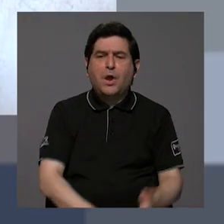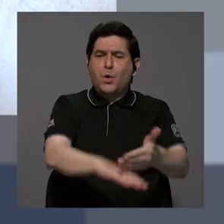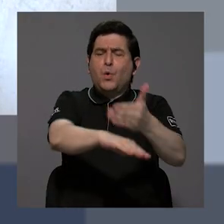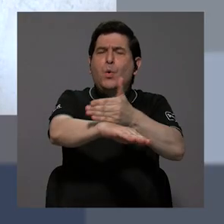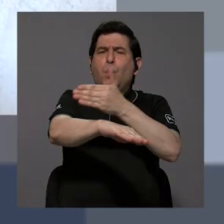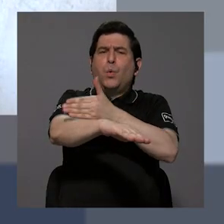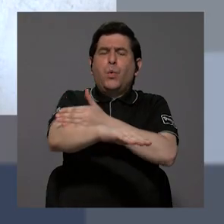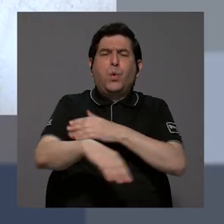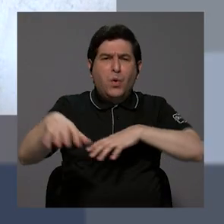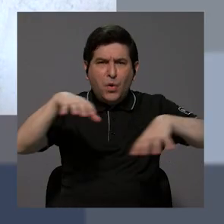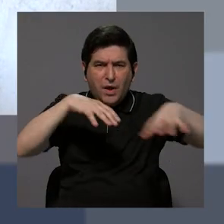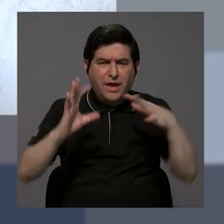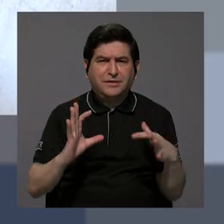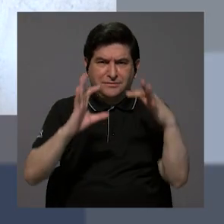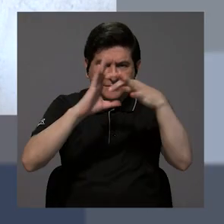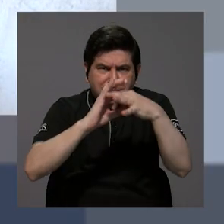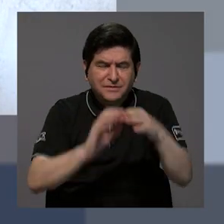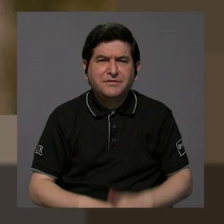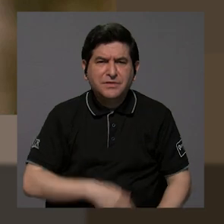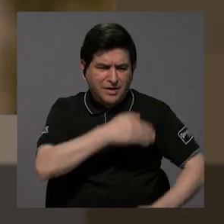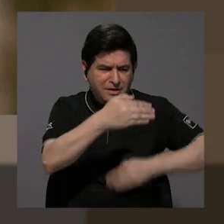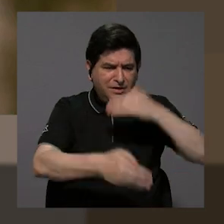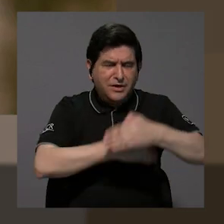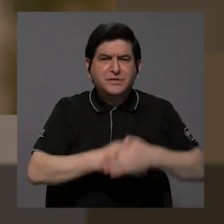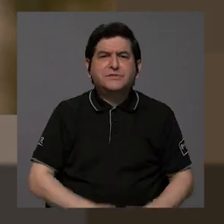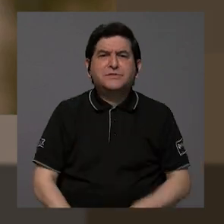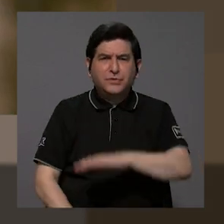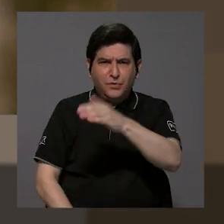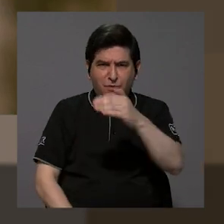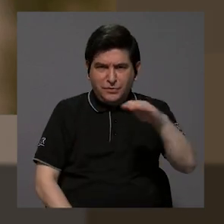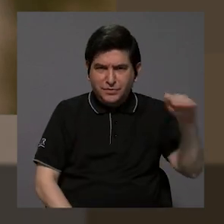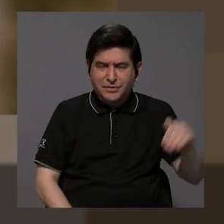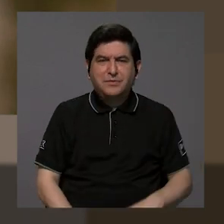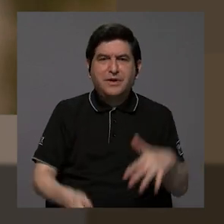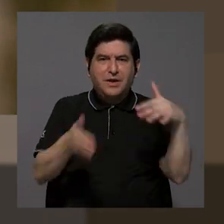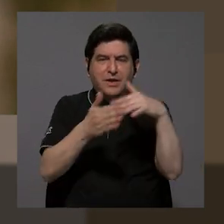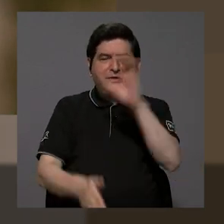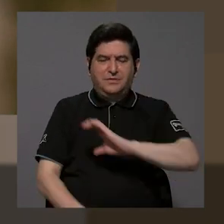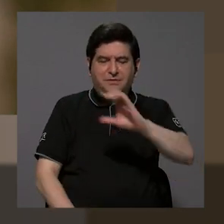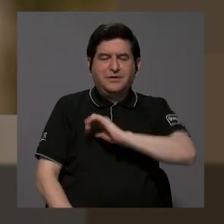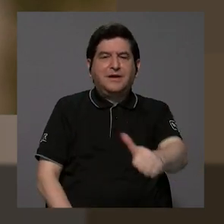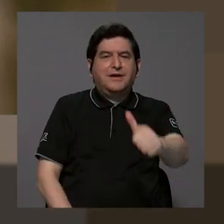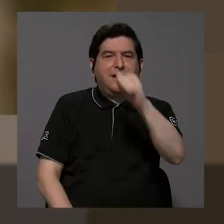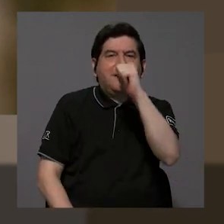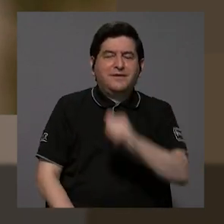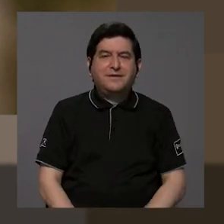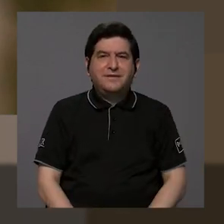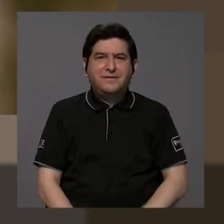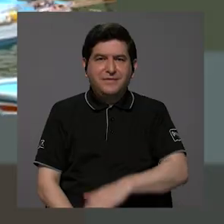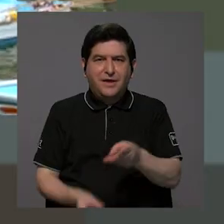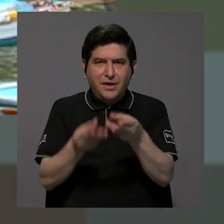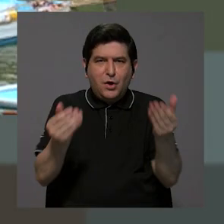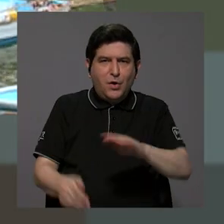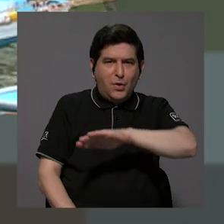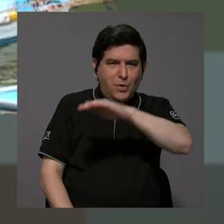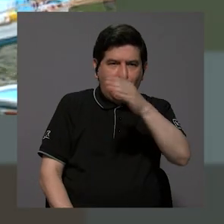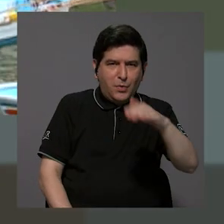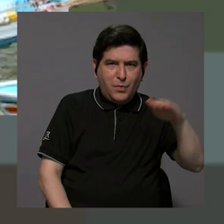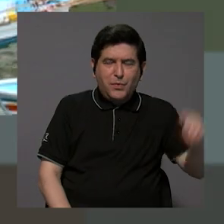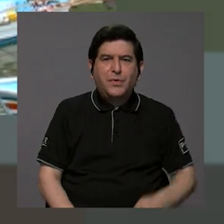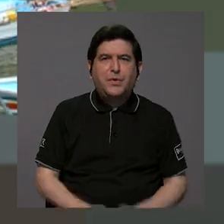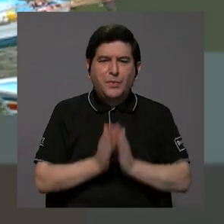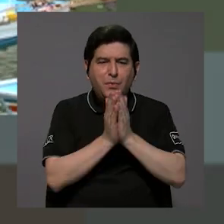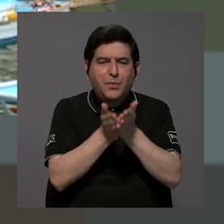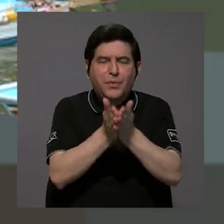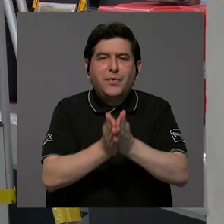las actividades relacionadas con la gestión del espacio marino, los estudios de calidad de aguas, la maricultura, la navegación y la